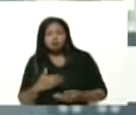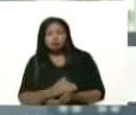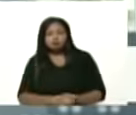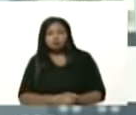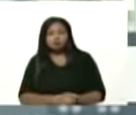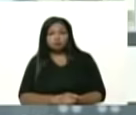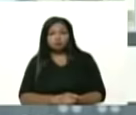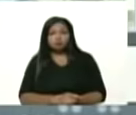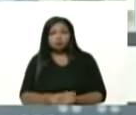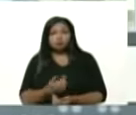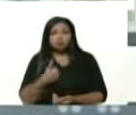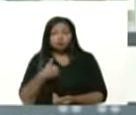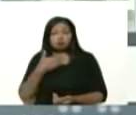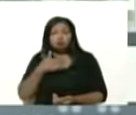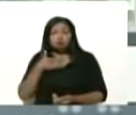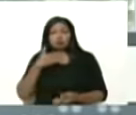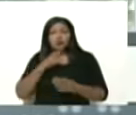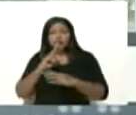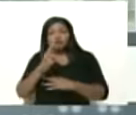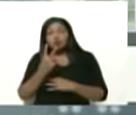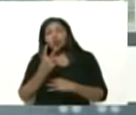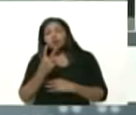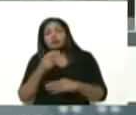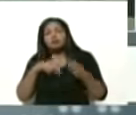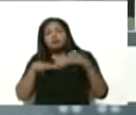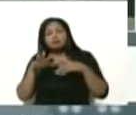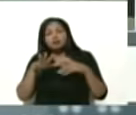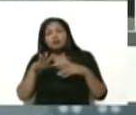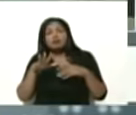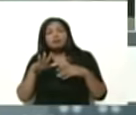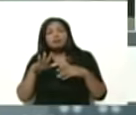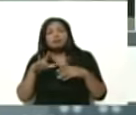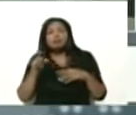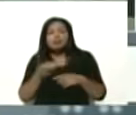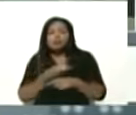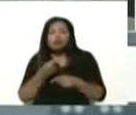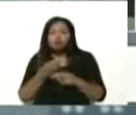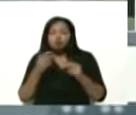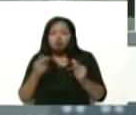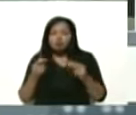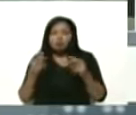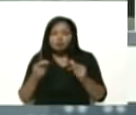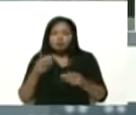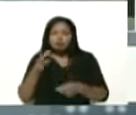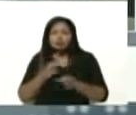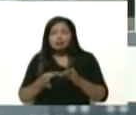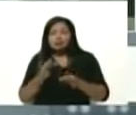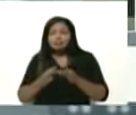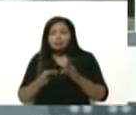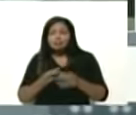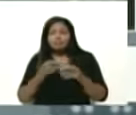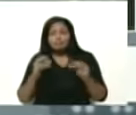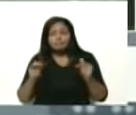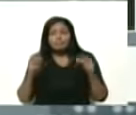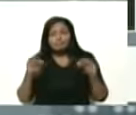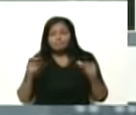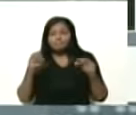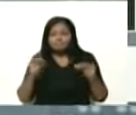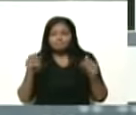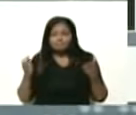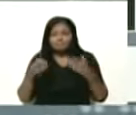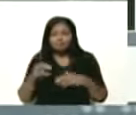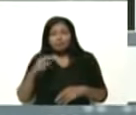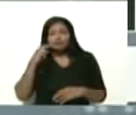Aspiro que ahora, segunda quincena de agosto, agarremos ese ritmo. Septiembre, ritmo acelerado y